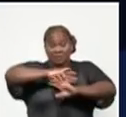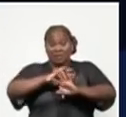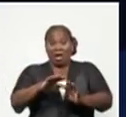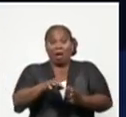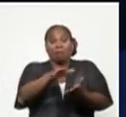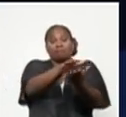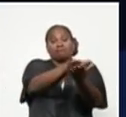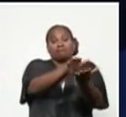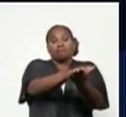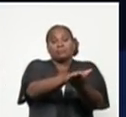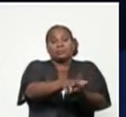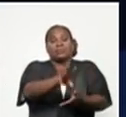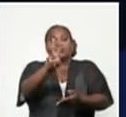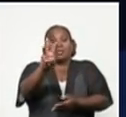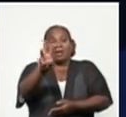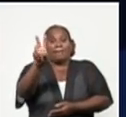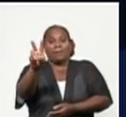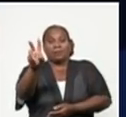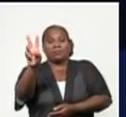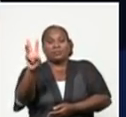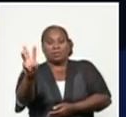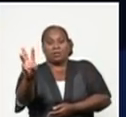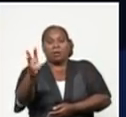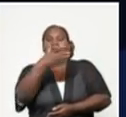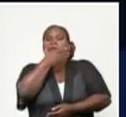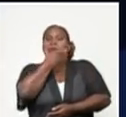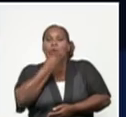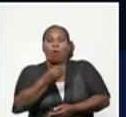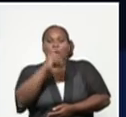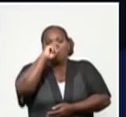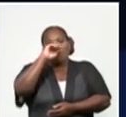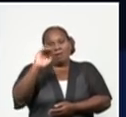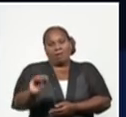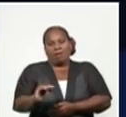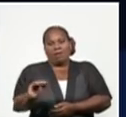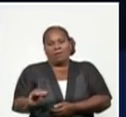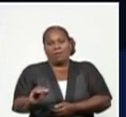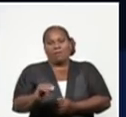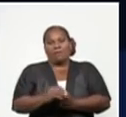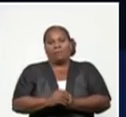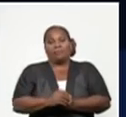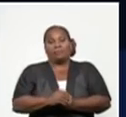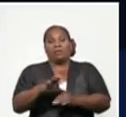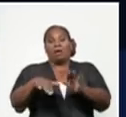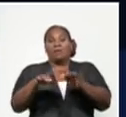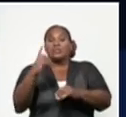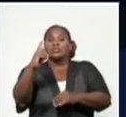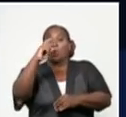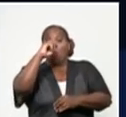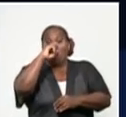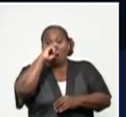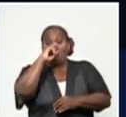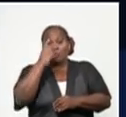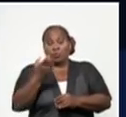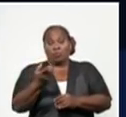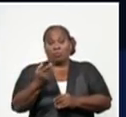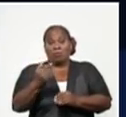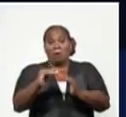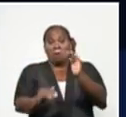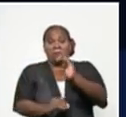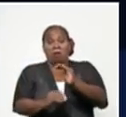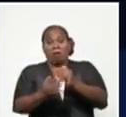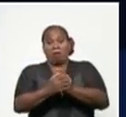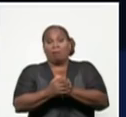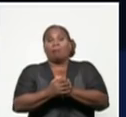323 jóvenes, niños, a veces incluso de un año de edad o menos, que